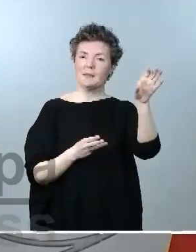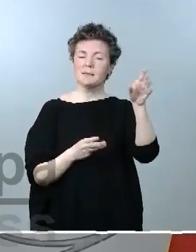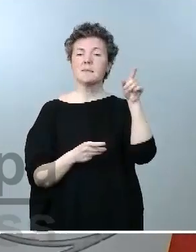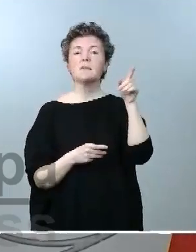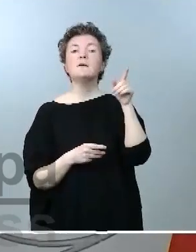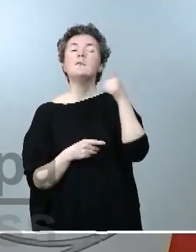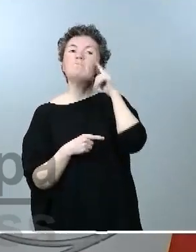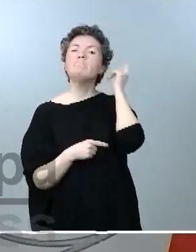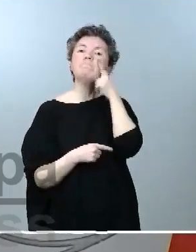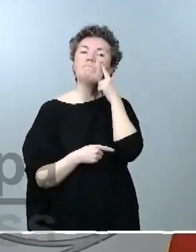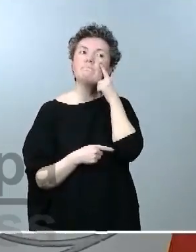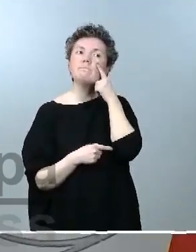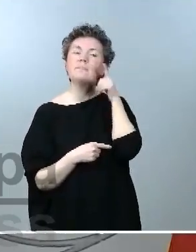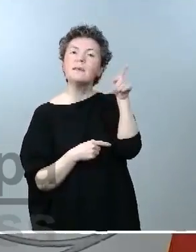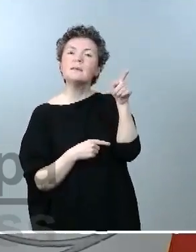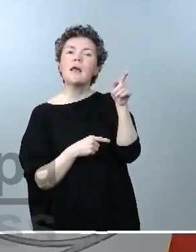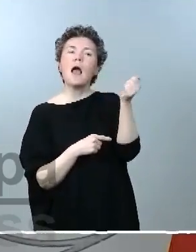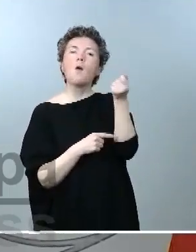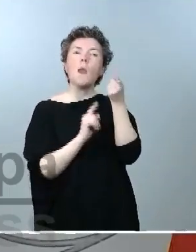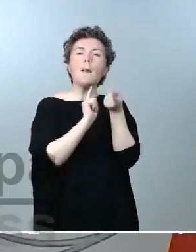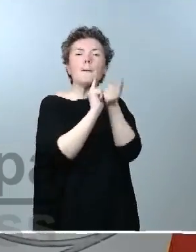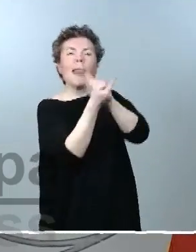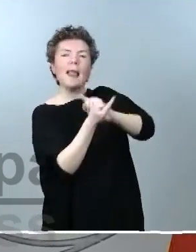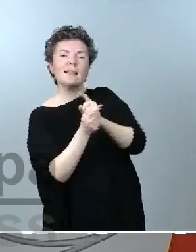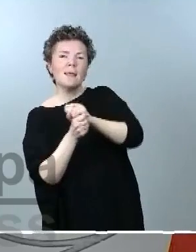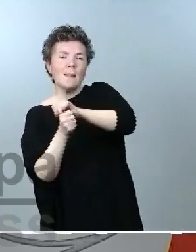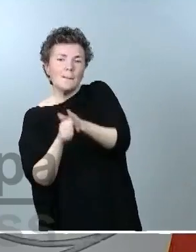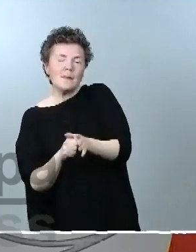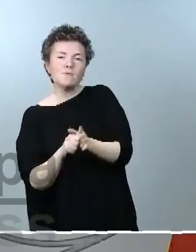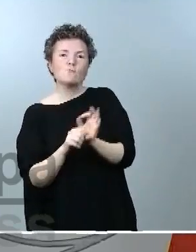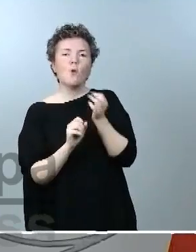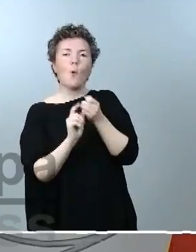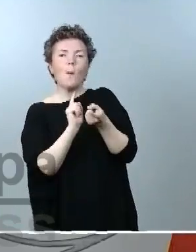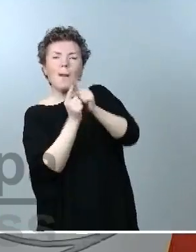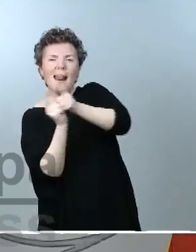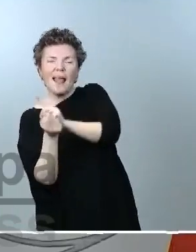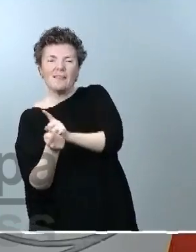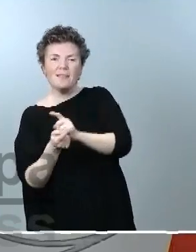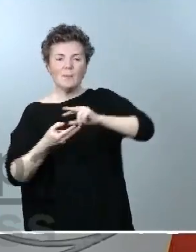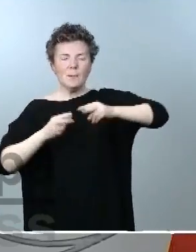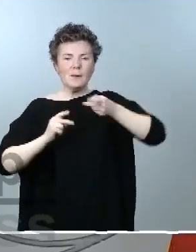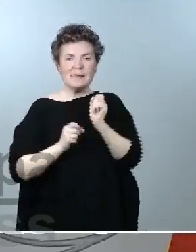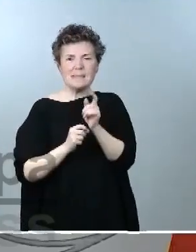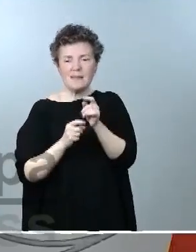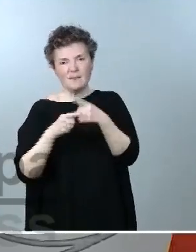que circule alguna variante del virus o alguna cepa distinta de las que habitualmente circulan en nuestro país.